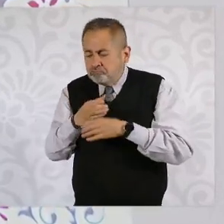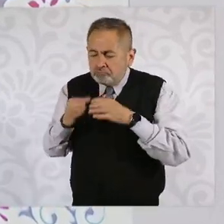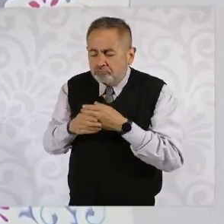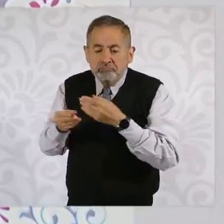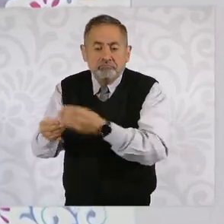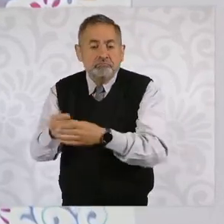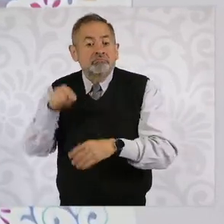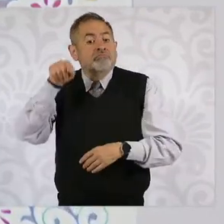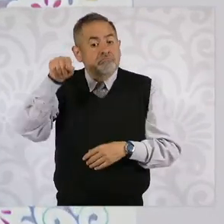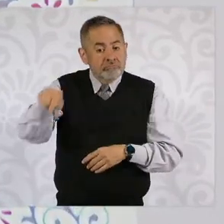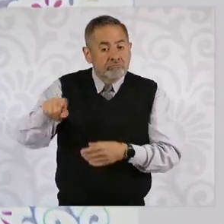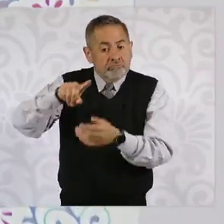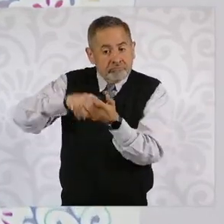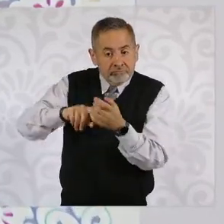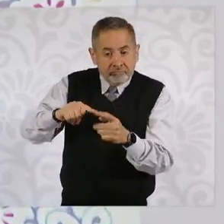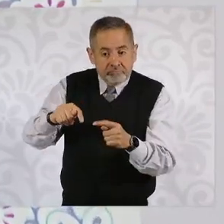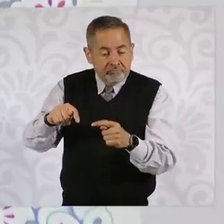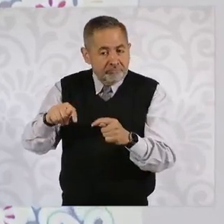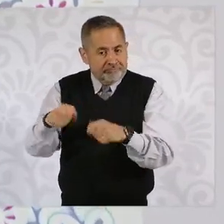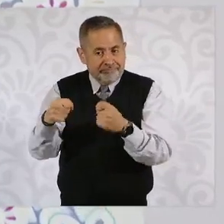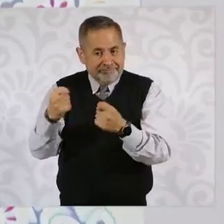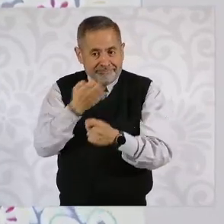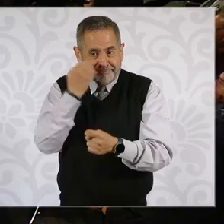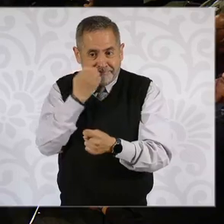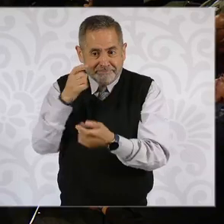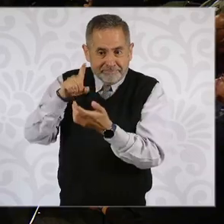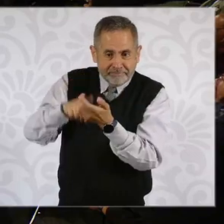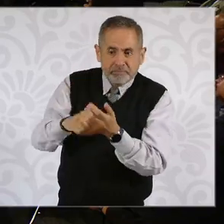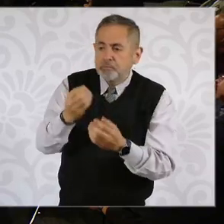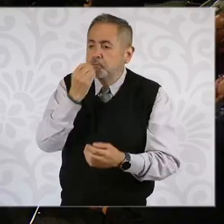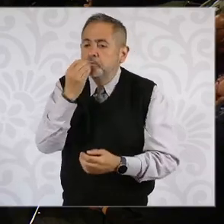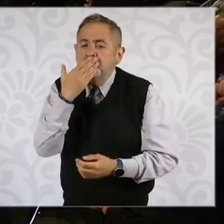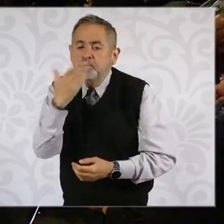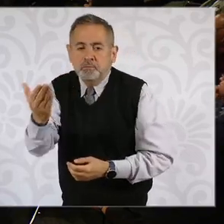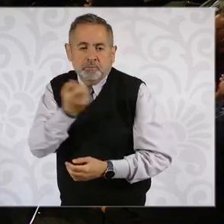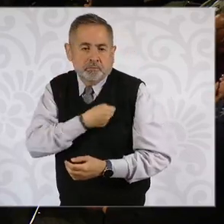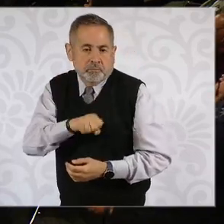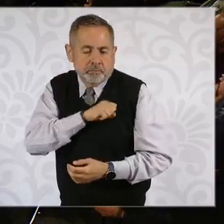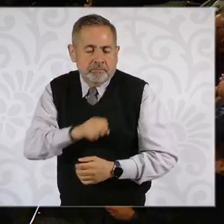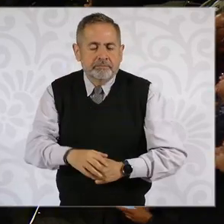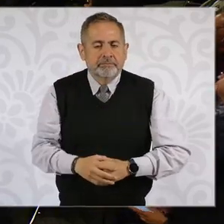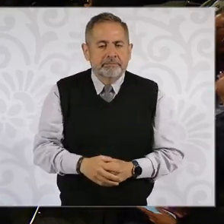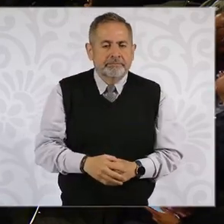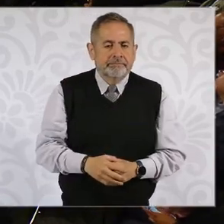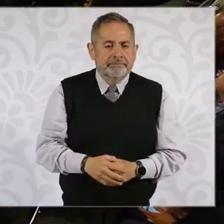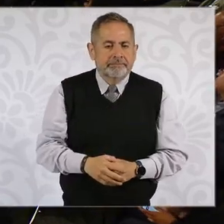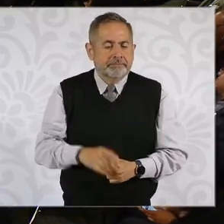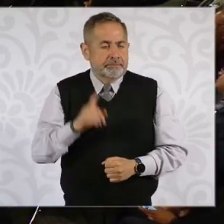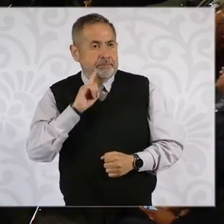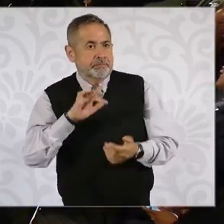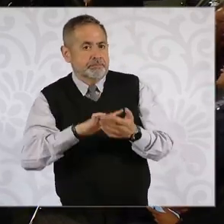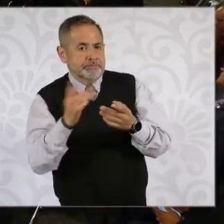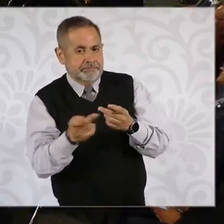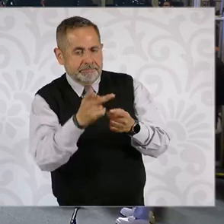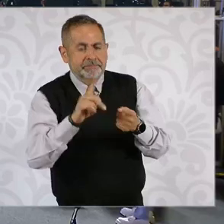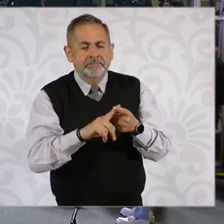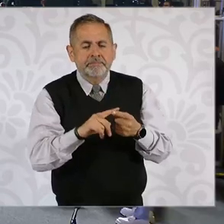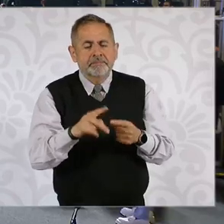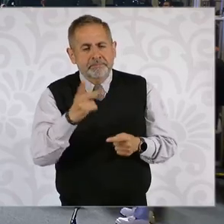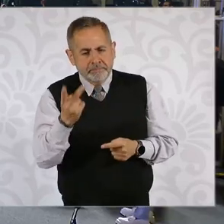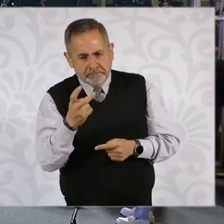en las cooperativas pues va a ser comida saludable. Gracias, presidenta. Y como segundo cuestionamiento, el día